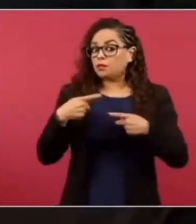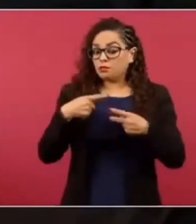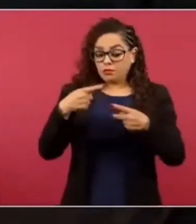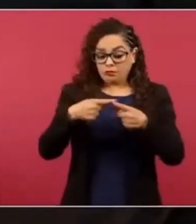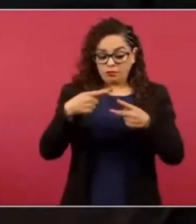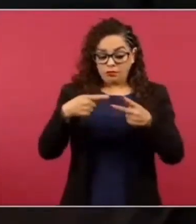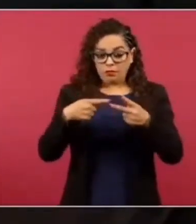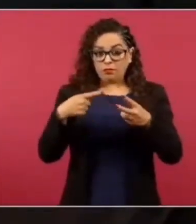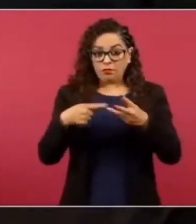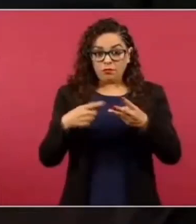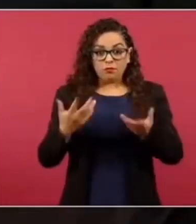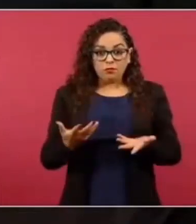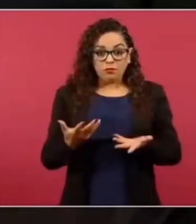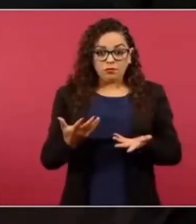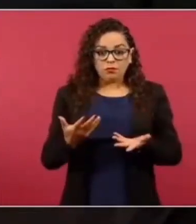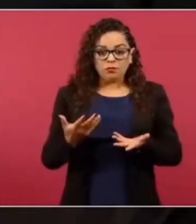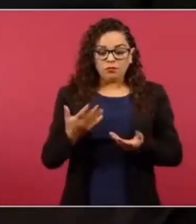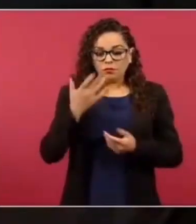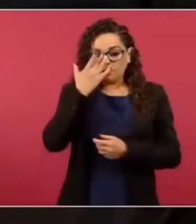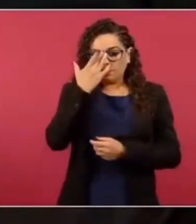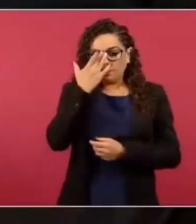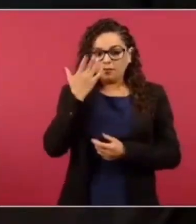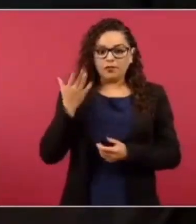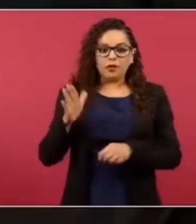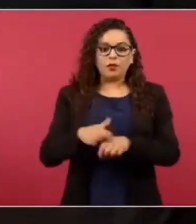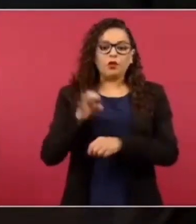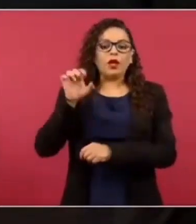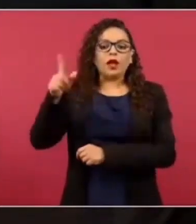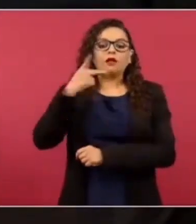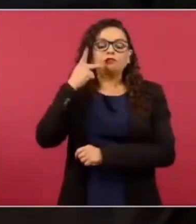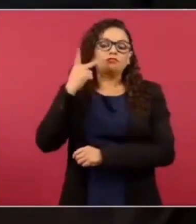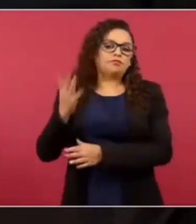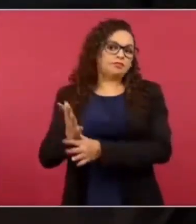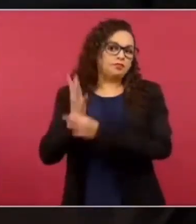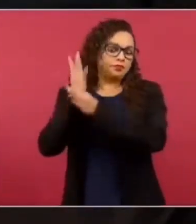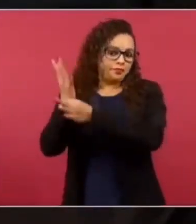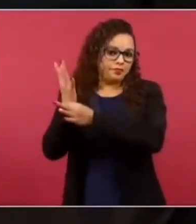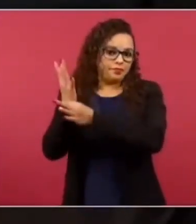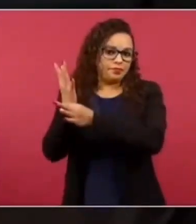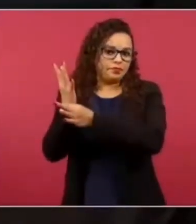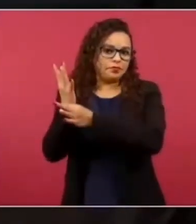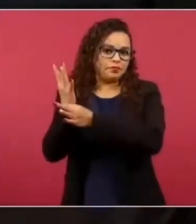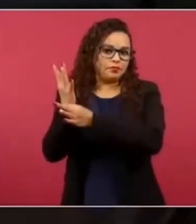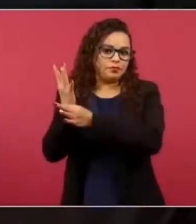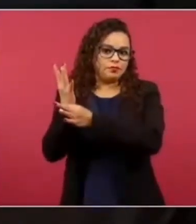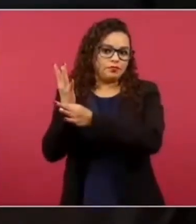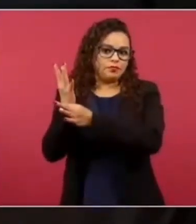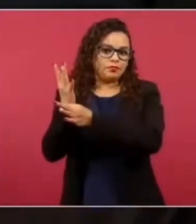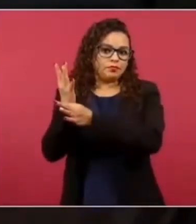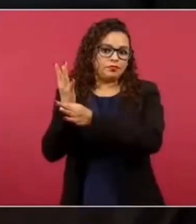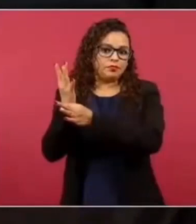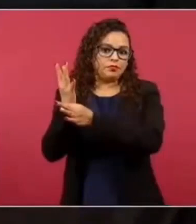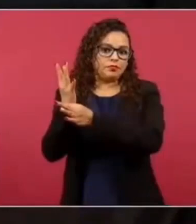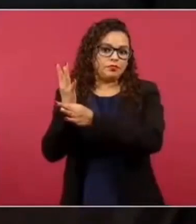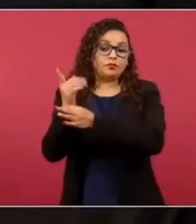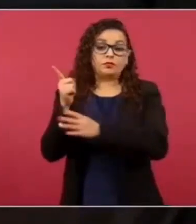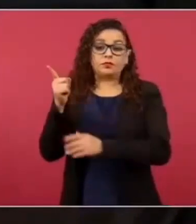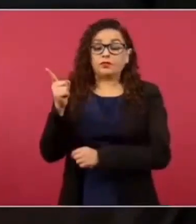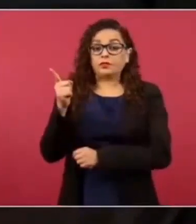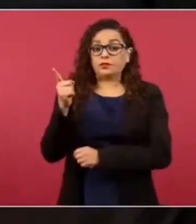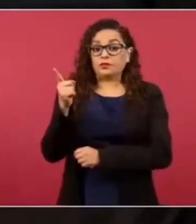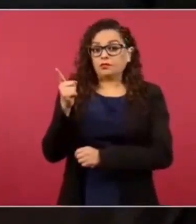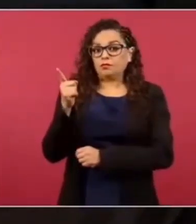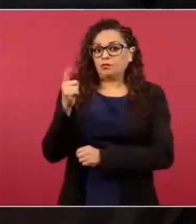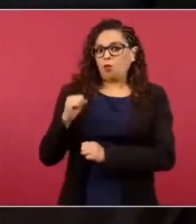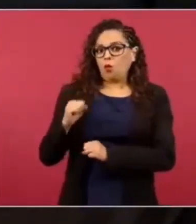declaraciones de por qué si la cercanía. De hecho, lo que él menciona también es que si pudo llegar con mucho poder, de acuerdo con las declaraciones que da